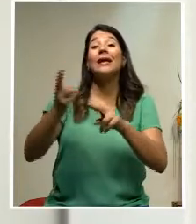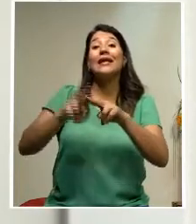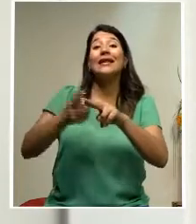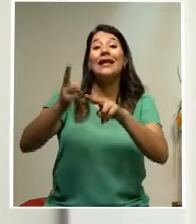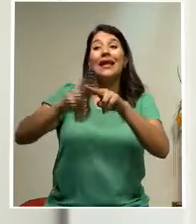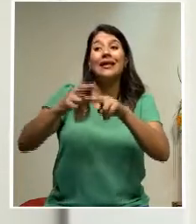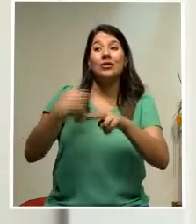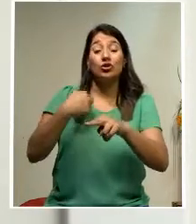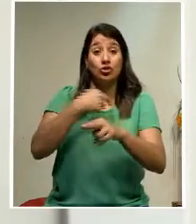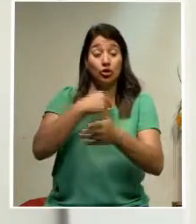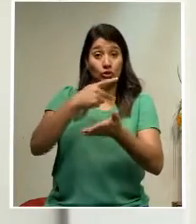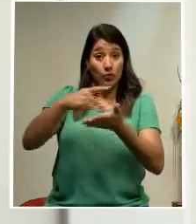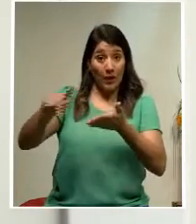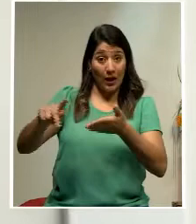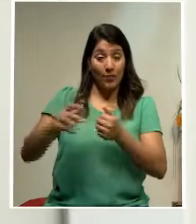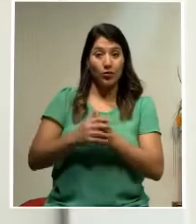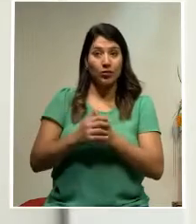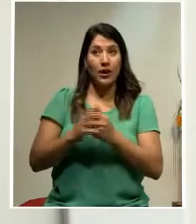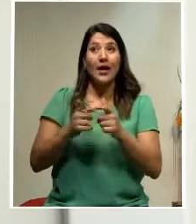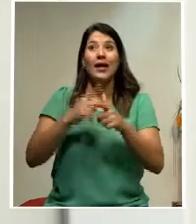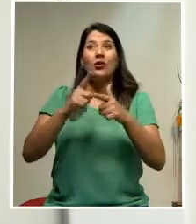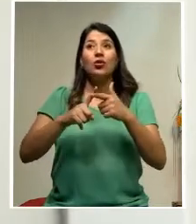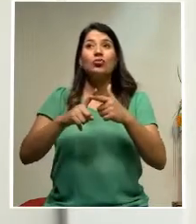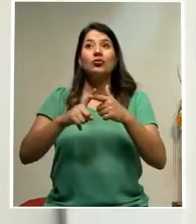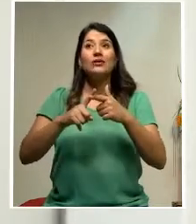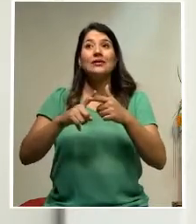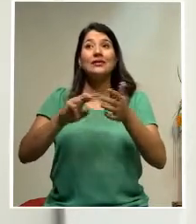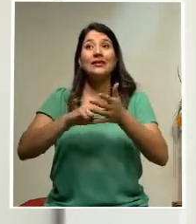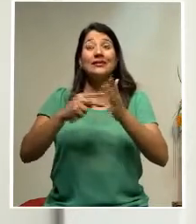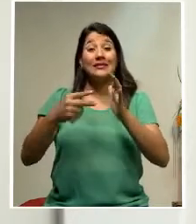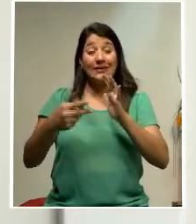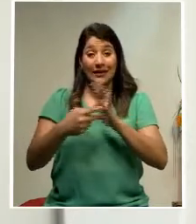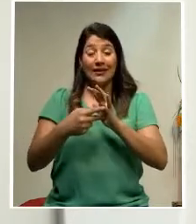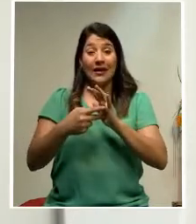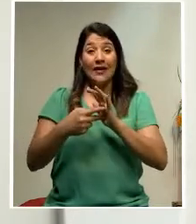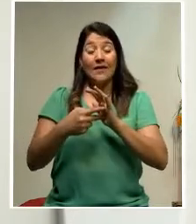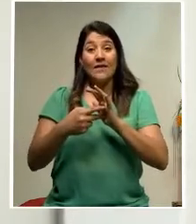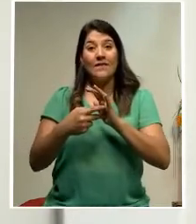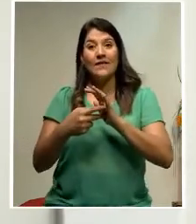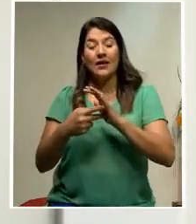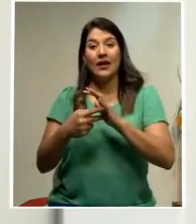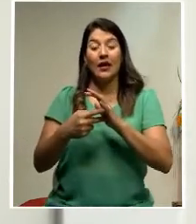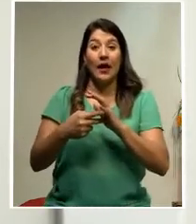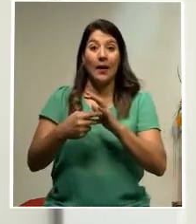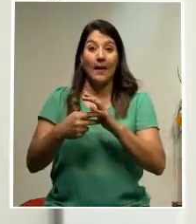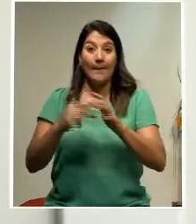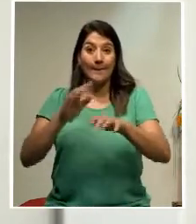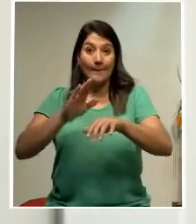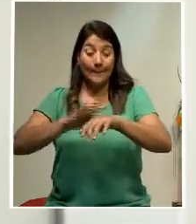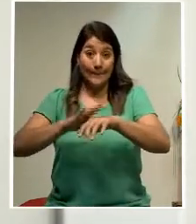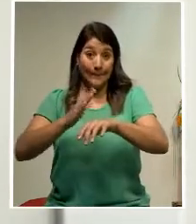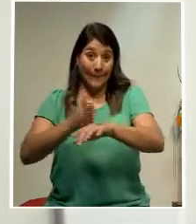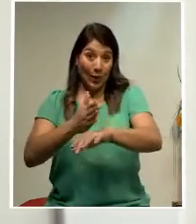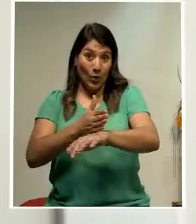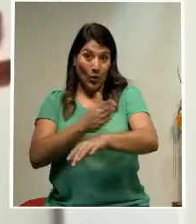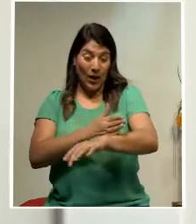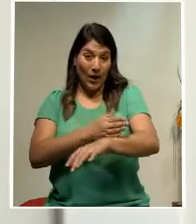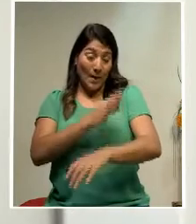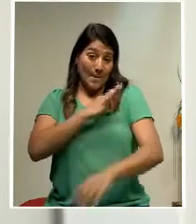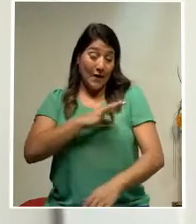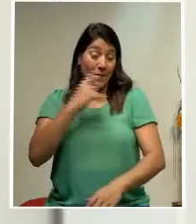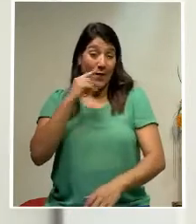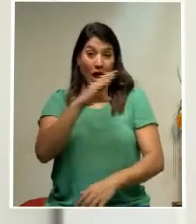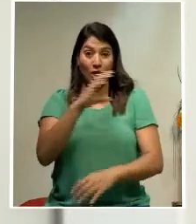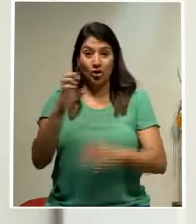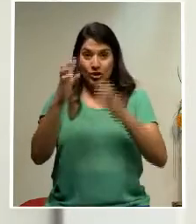pagando localmente, lo cual va a reducir el beneficio de los créditos también de todos los costarricenses. Y a su vez hemos